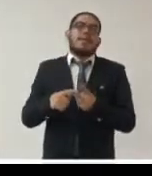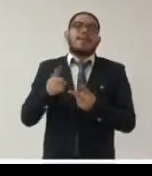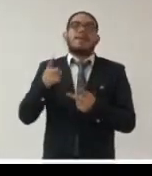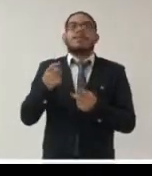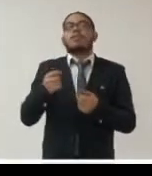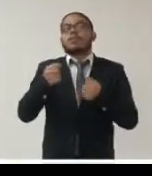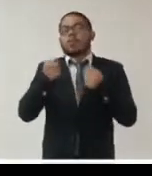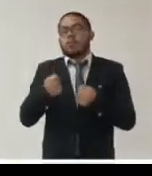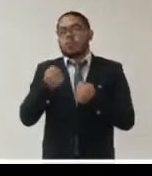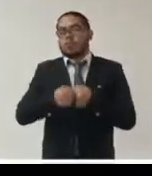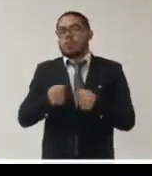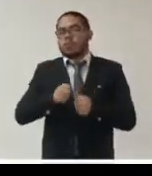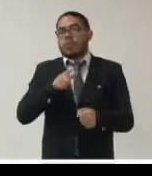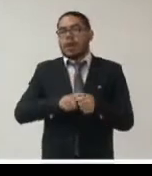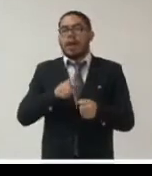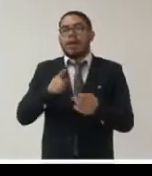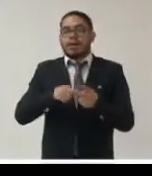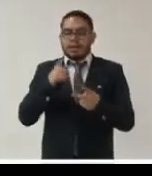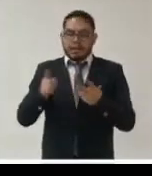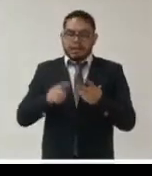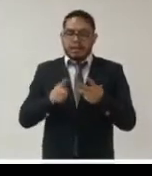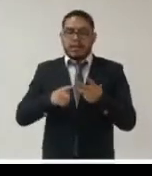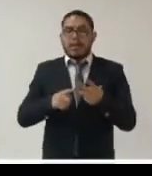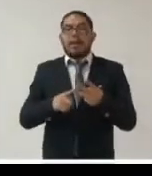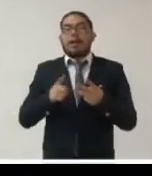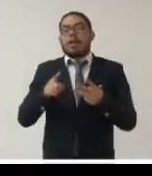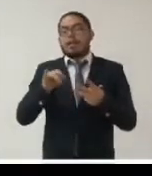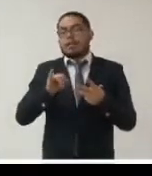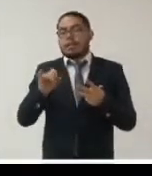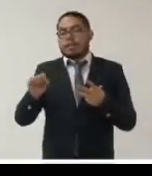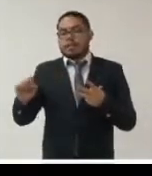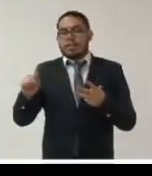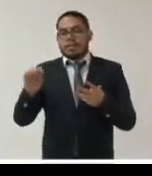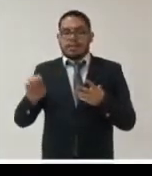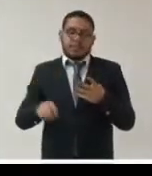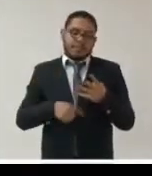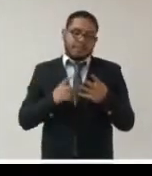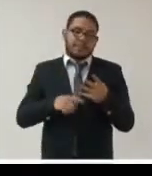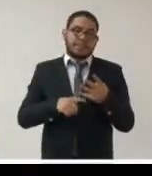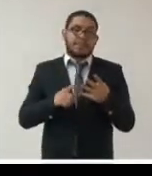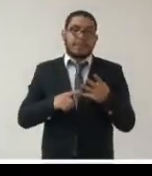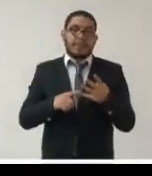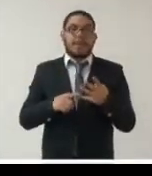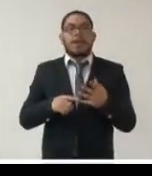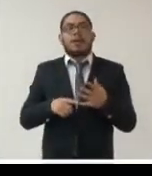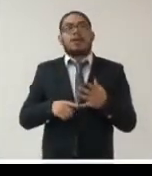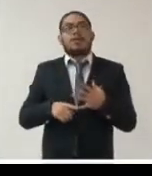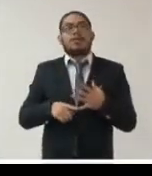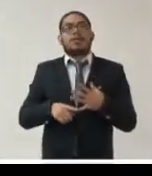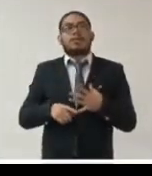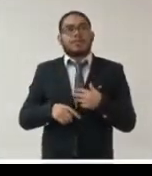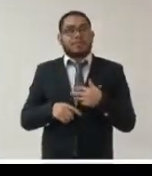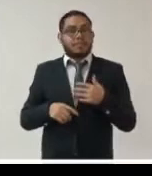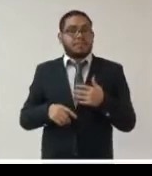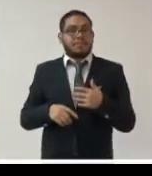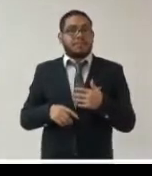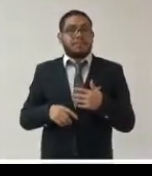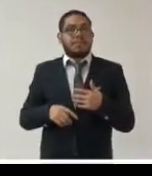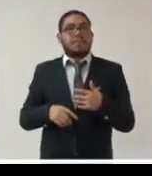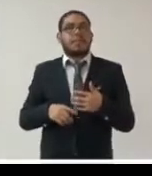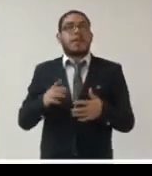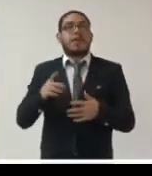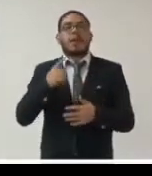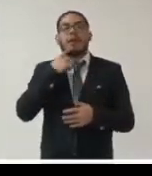supuesto está en tercer lugar el Issste y en quinto lugar que no es menos importante